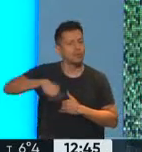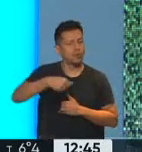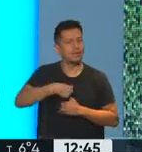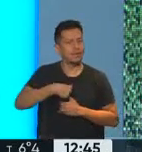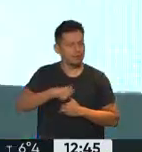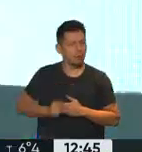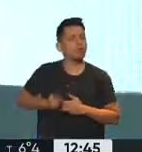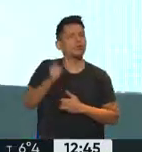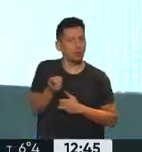con todo orgullo. Gracias, Sandra.